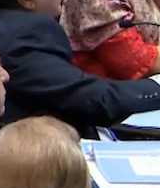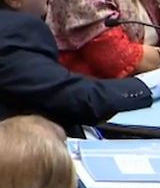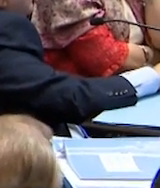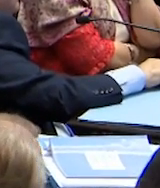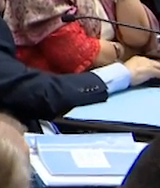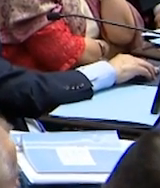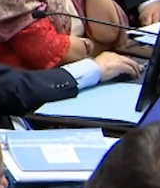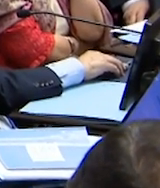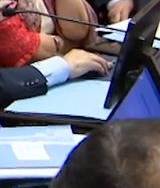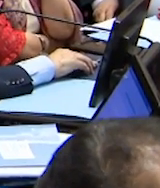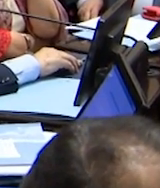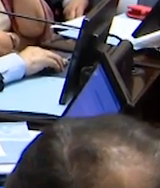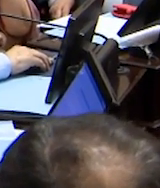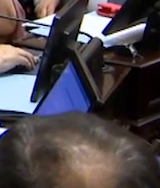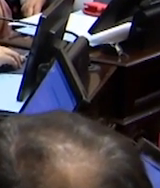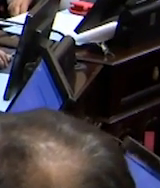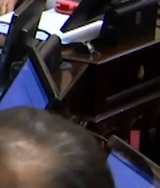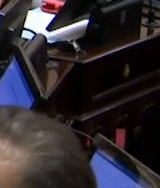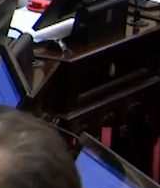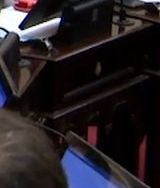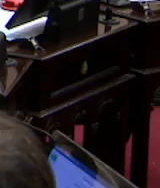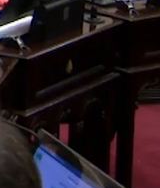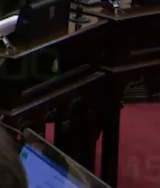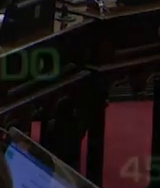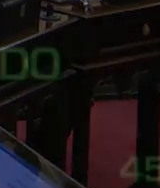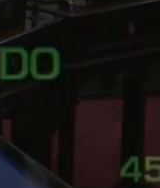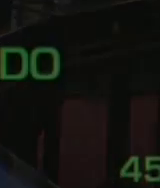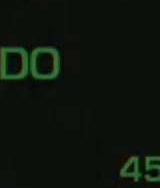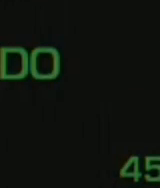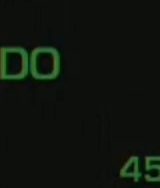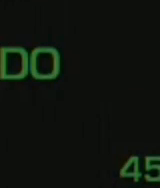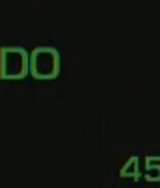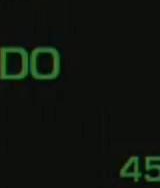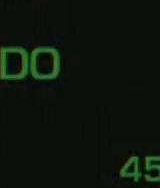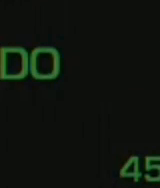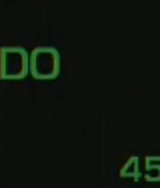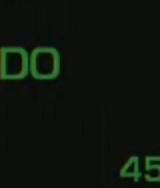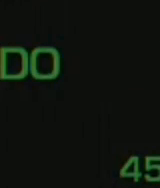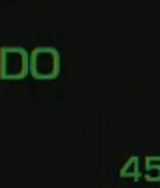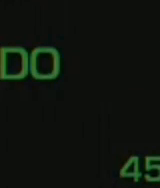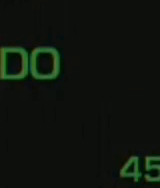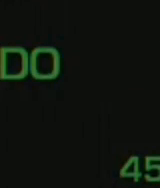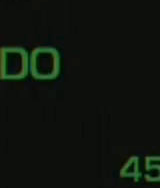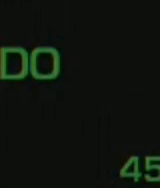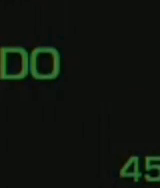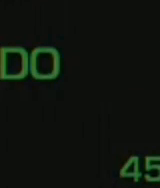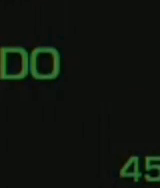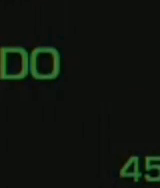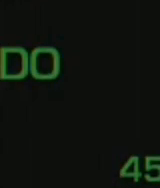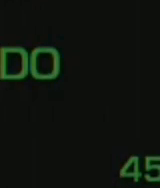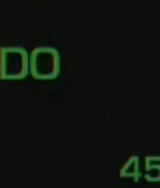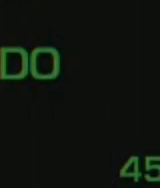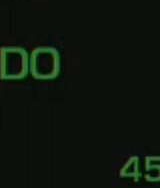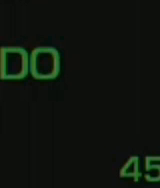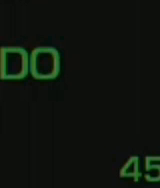Orden del día 952, en general y en particular, afirmativo 45 votos negativos, 24 votos,